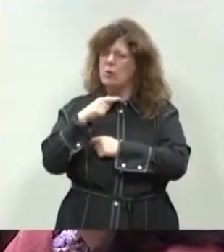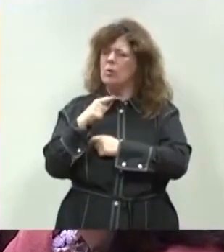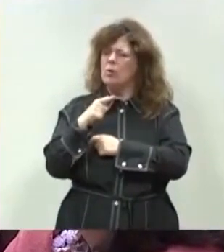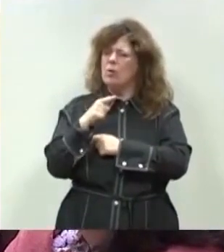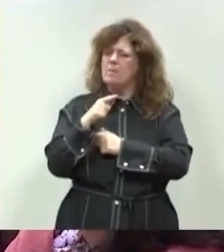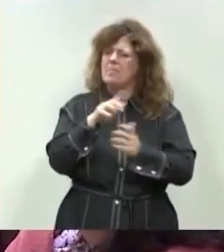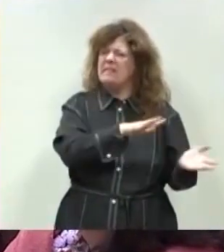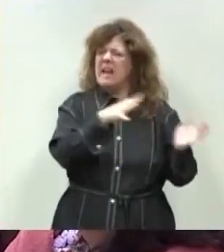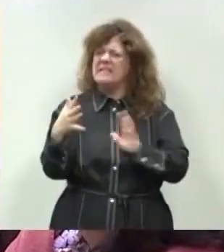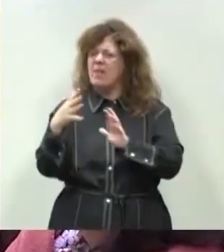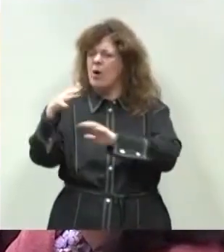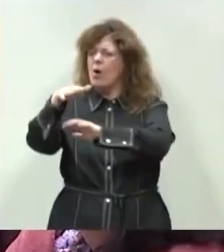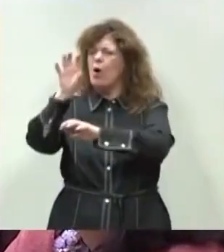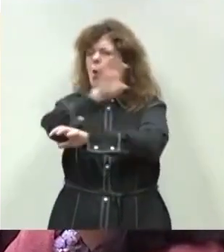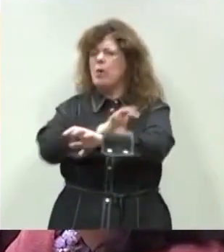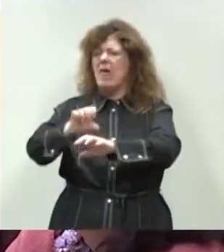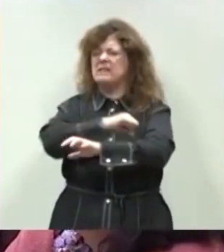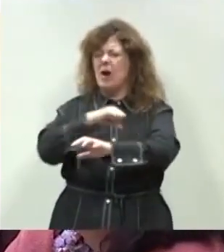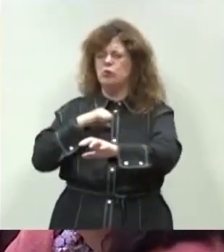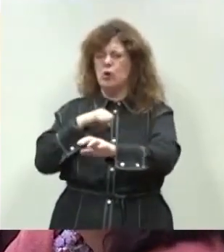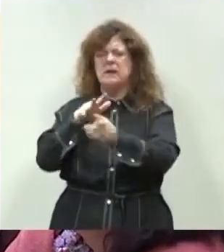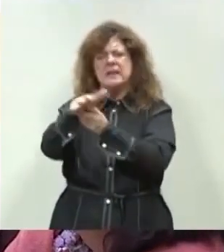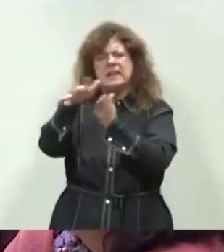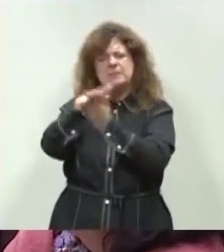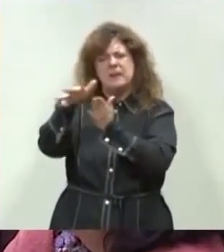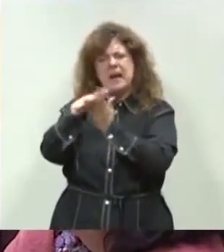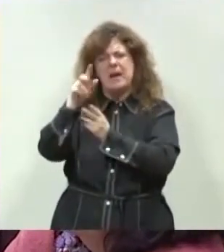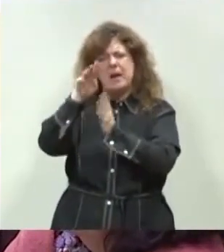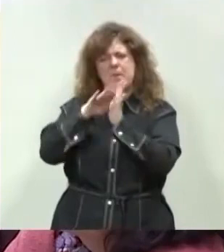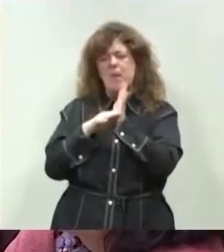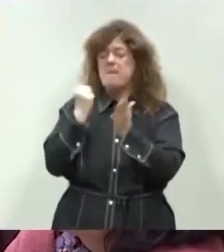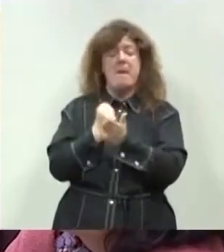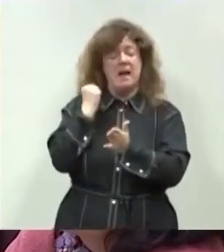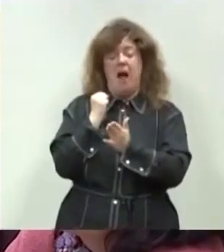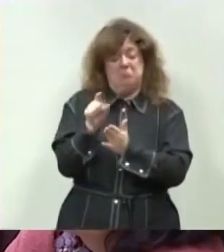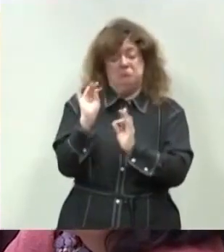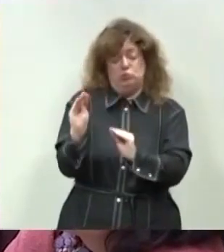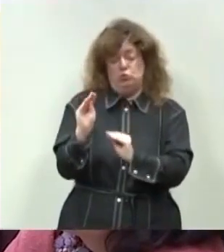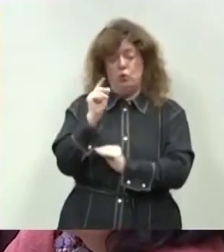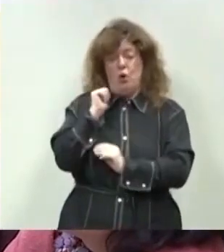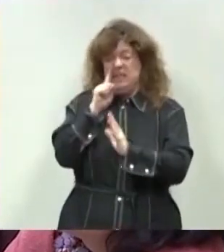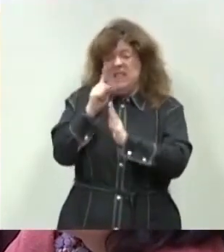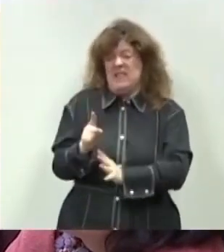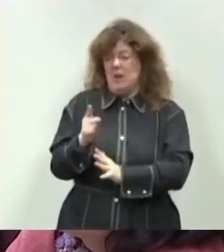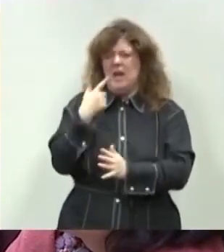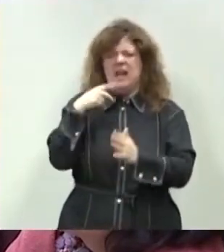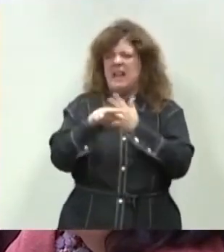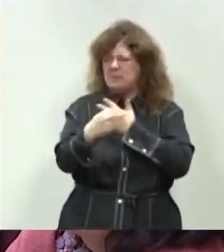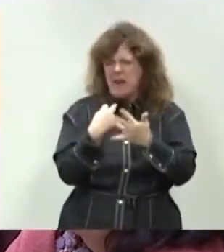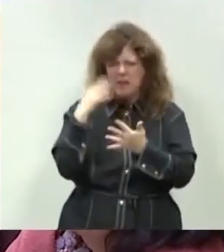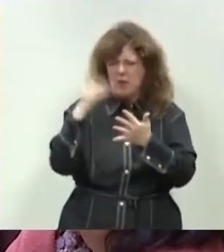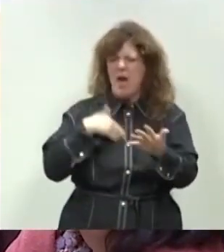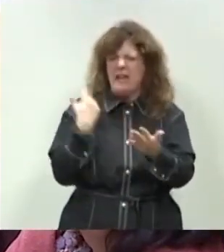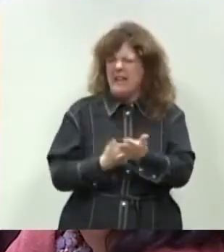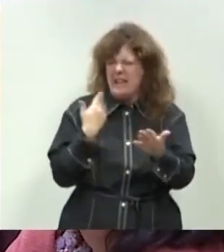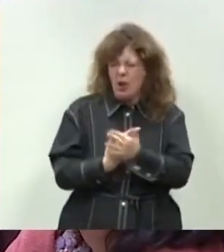trasladado a las comunidades autónomas este programa. Ya sabe, marca de la casa, lo que llevan ustedes haciendo seis años, sin transparencia, sin rigor,